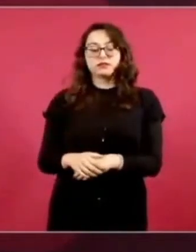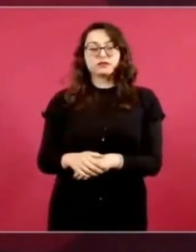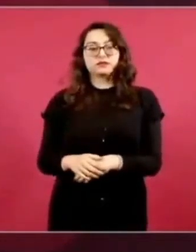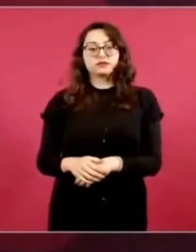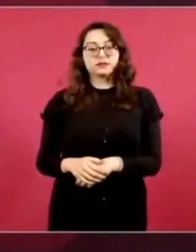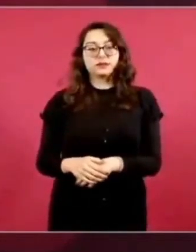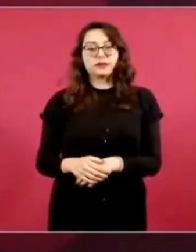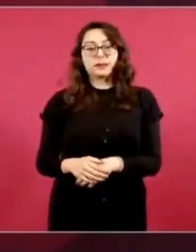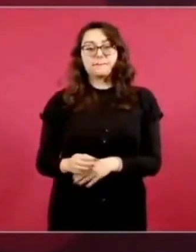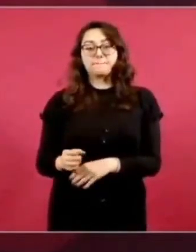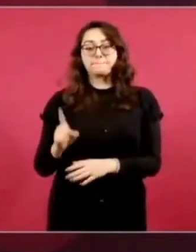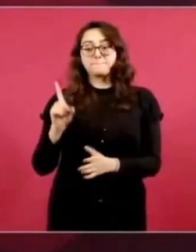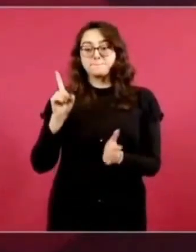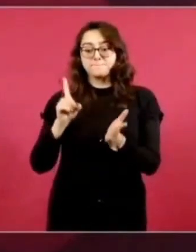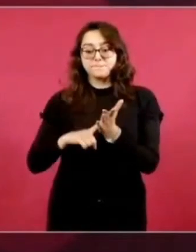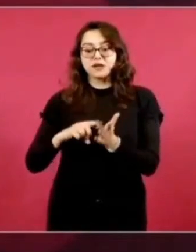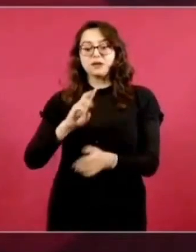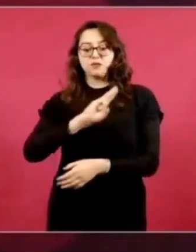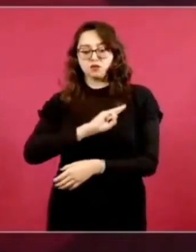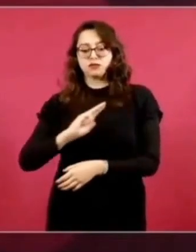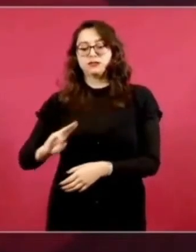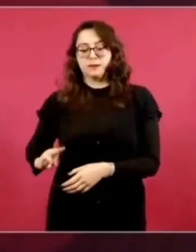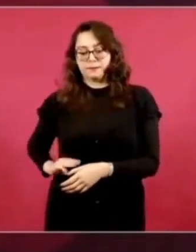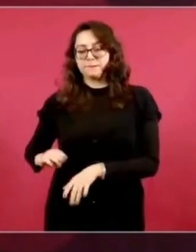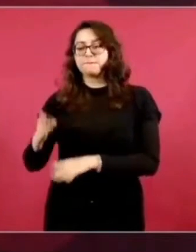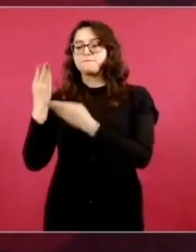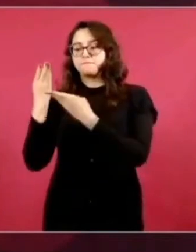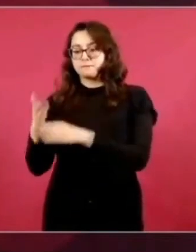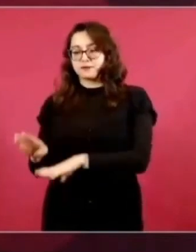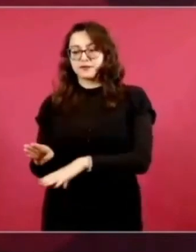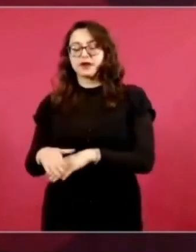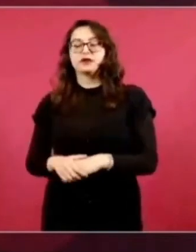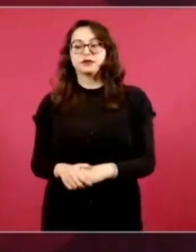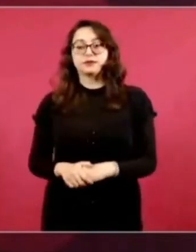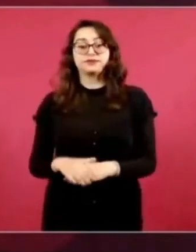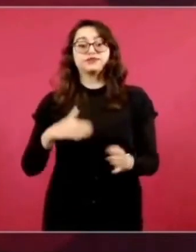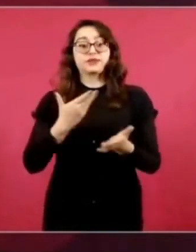con bancos, ahora hay dos mil,